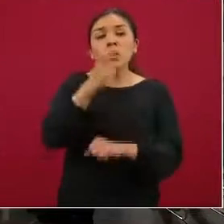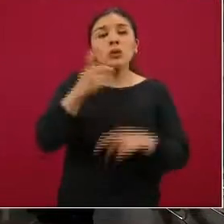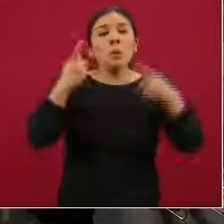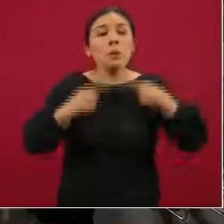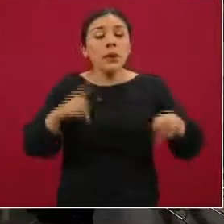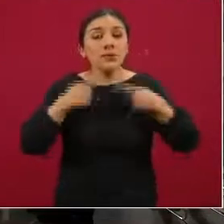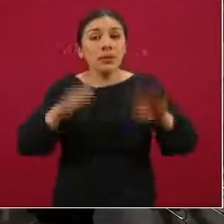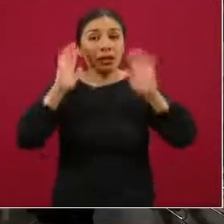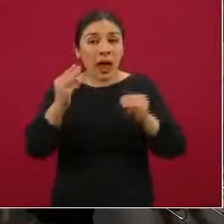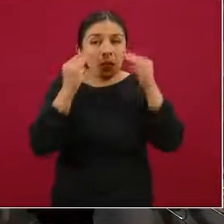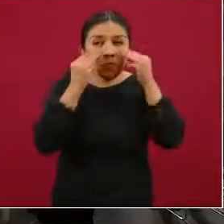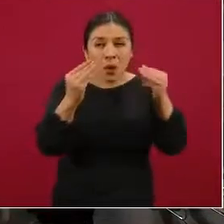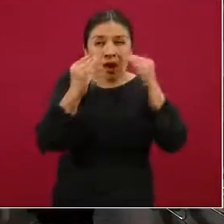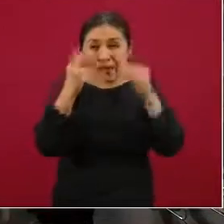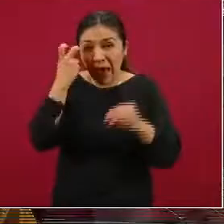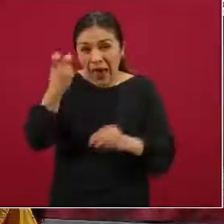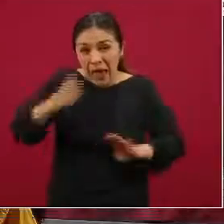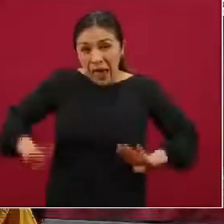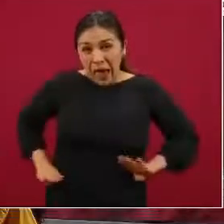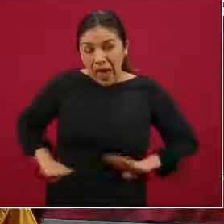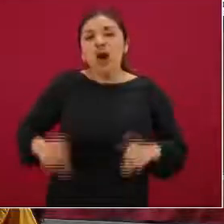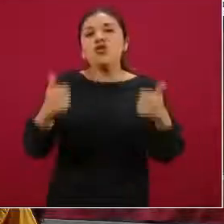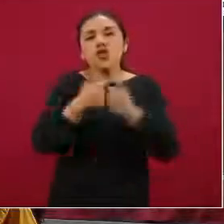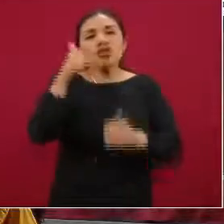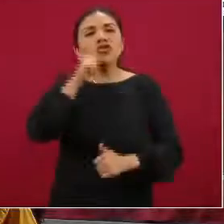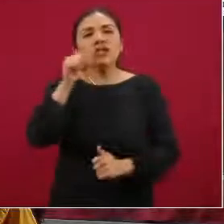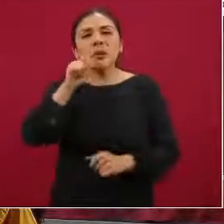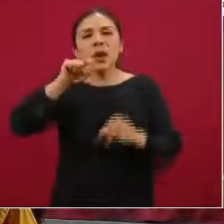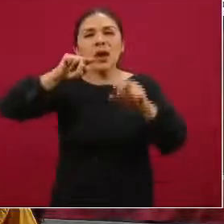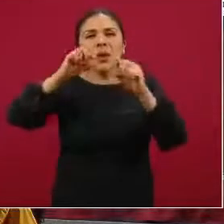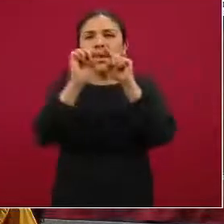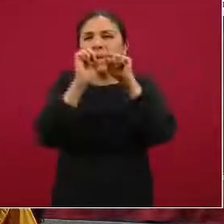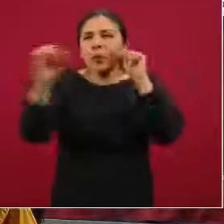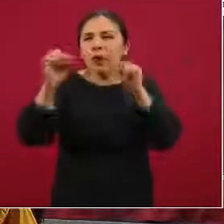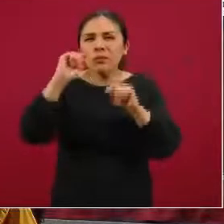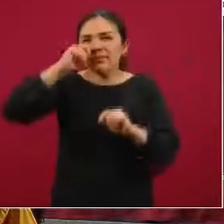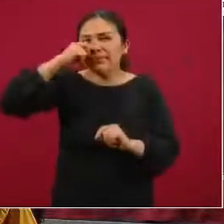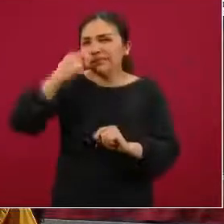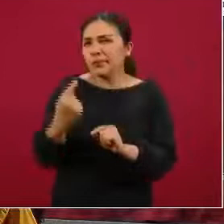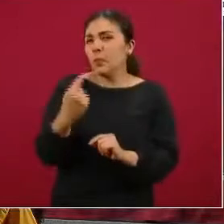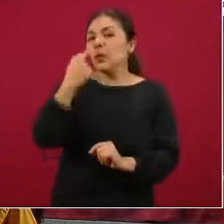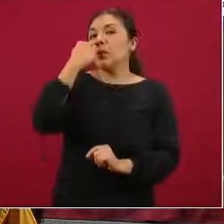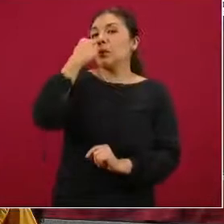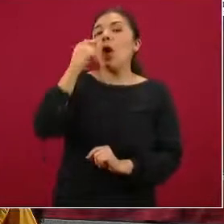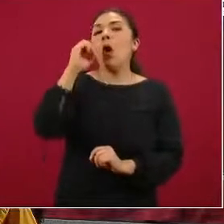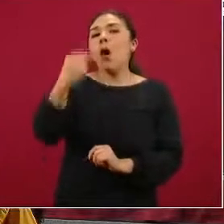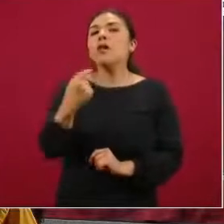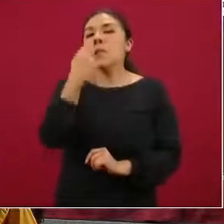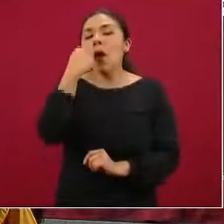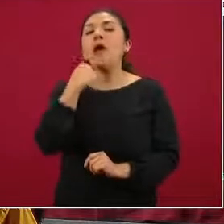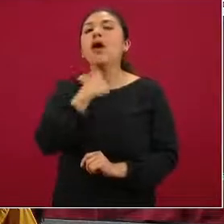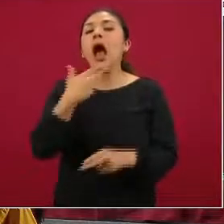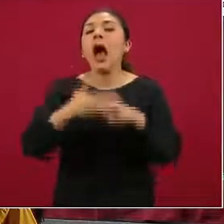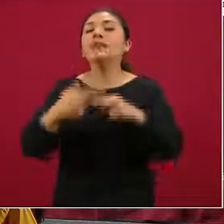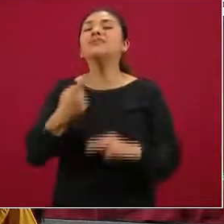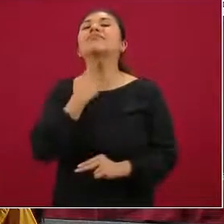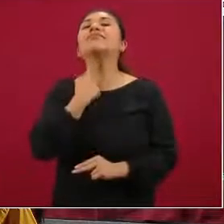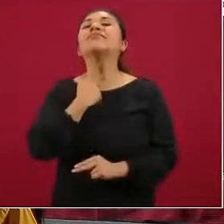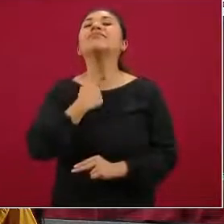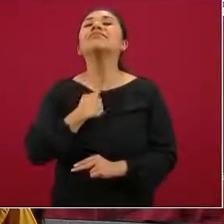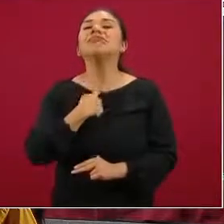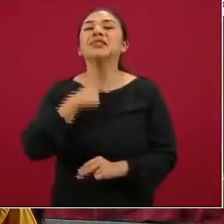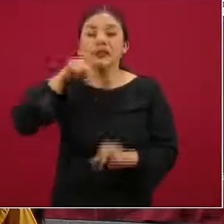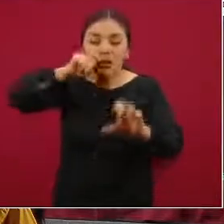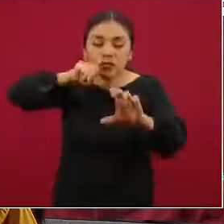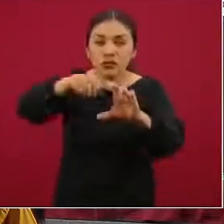sido muestradas de esta manera lo hacen a través de un hisopo. Este hisopo entra directamente por la boca hasta la faringio, ese sería